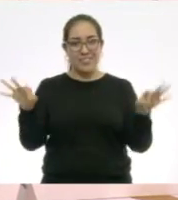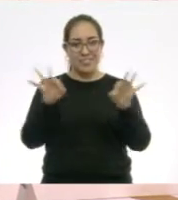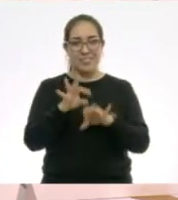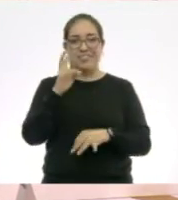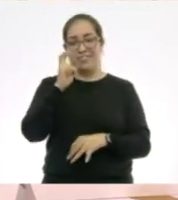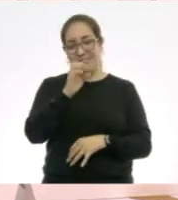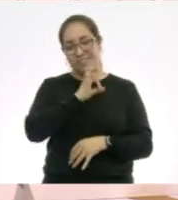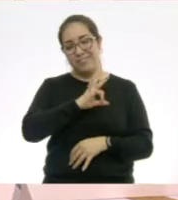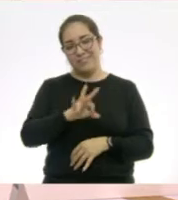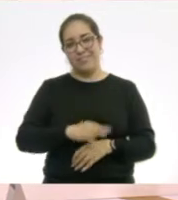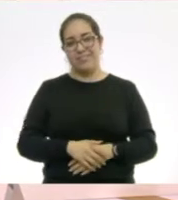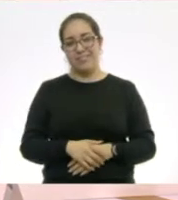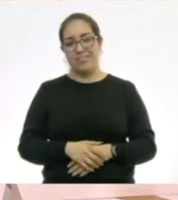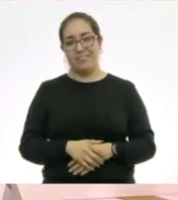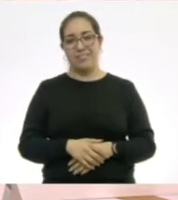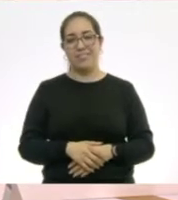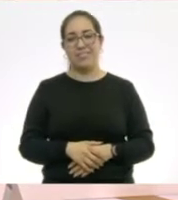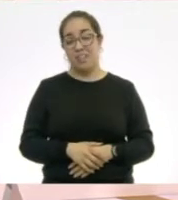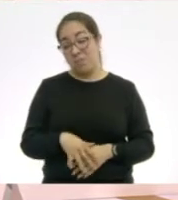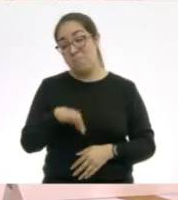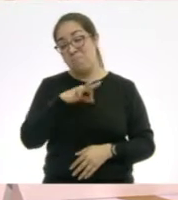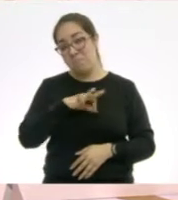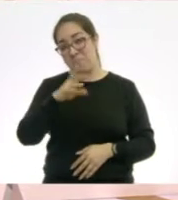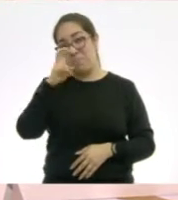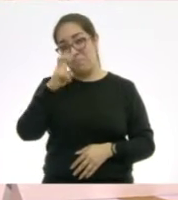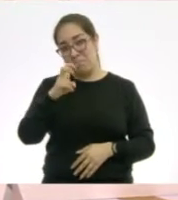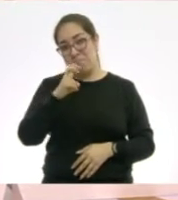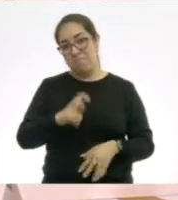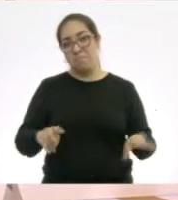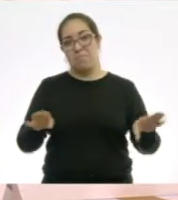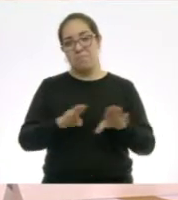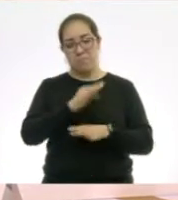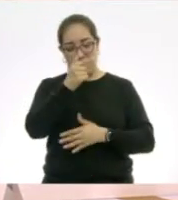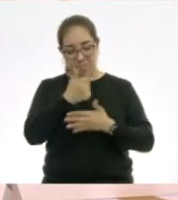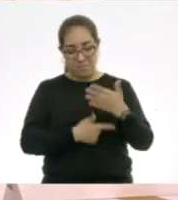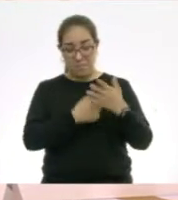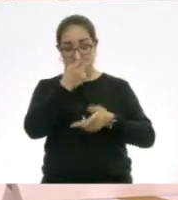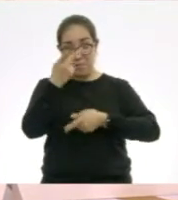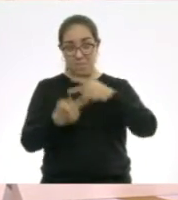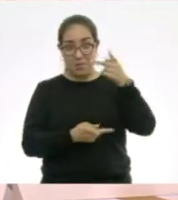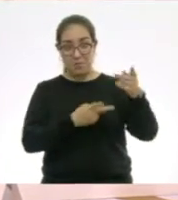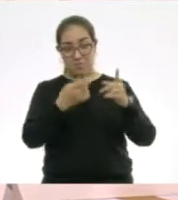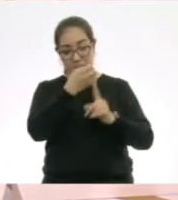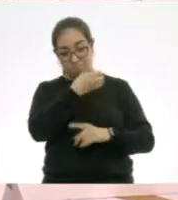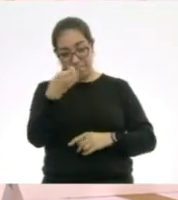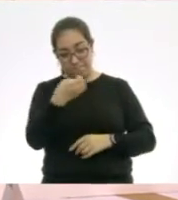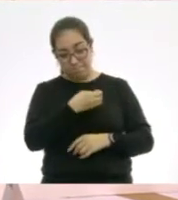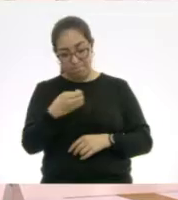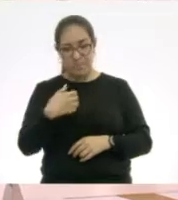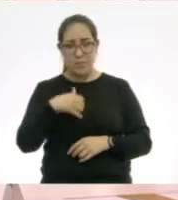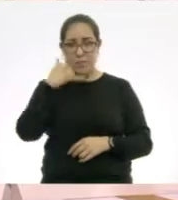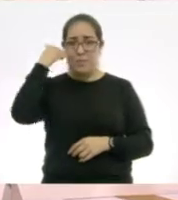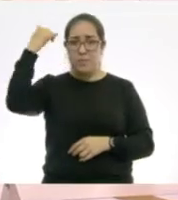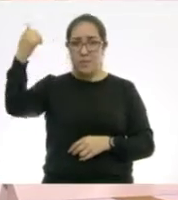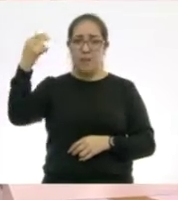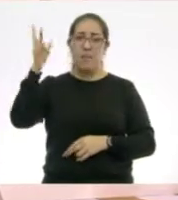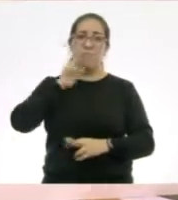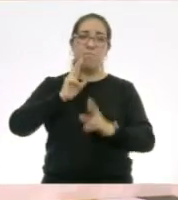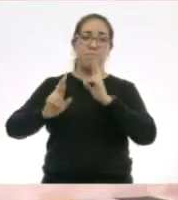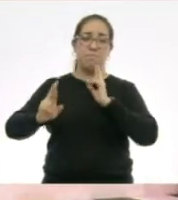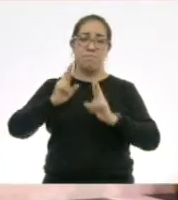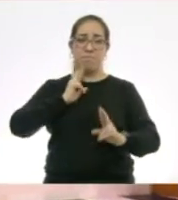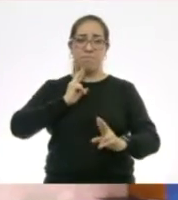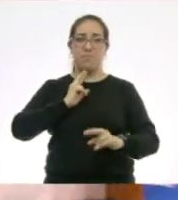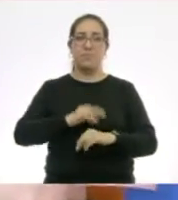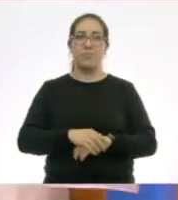O si también, bueno, hablar a la Secretaría de Podría hacer el listado de las preguntas que tengo y entonces hablar y pedir que me las responda. Mira qué interesante.